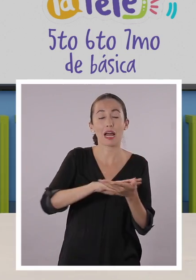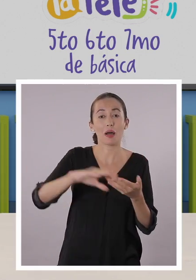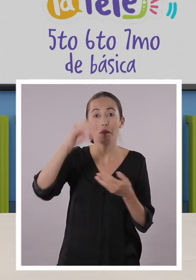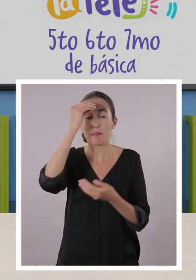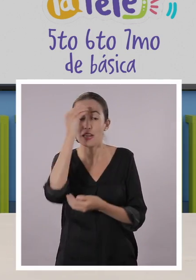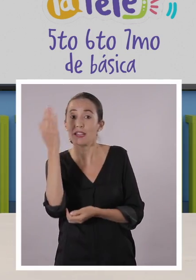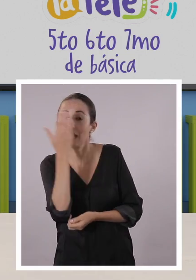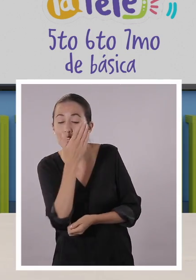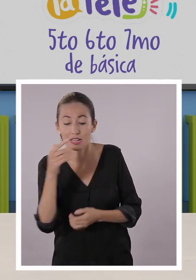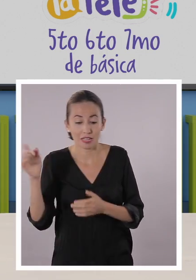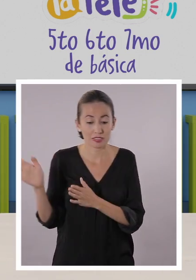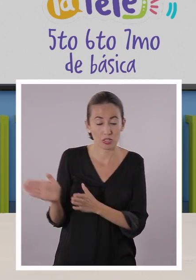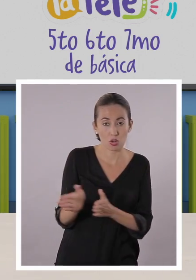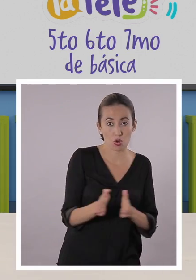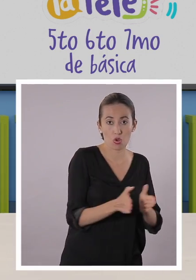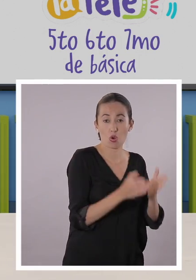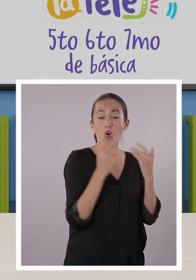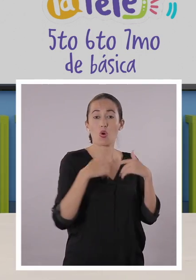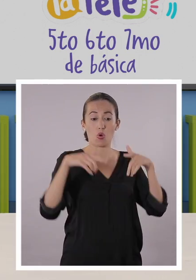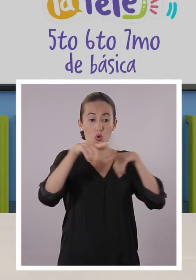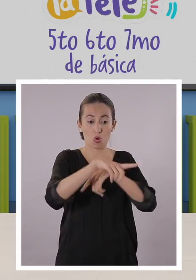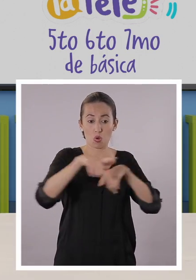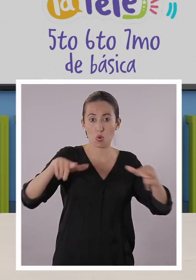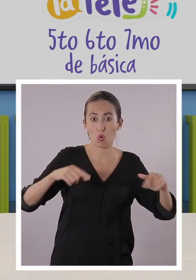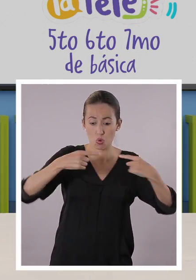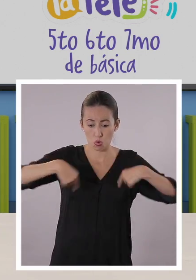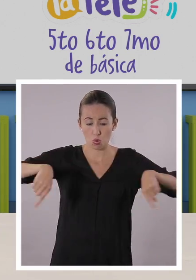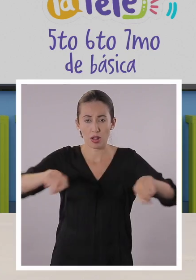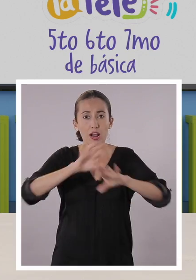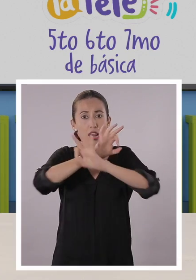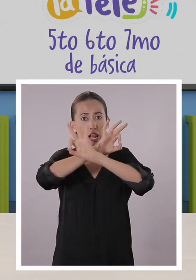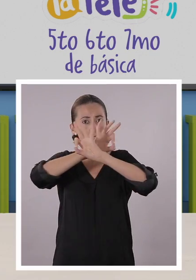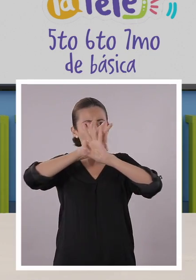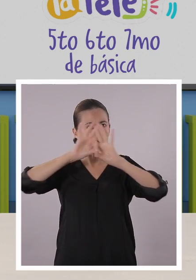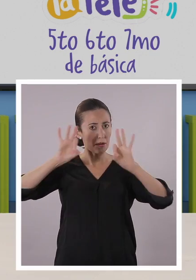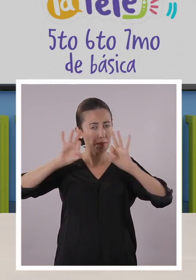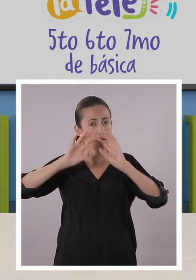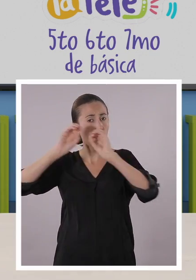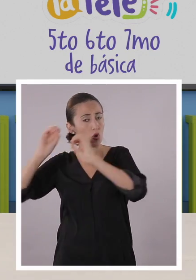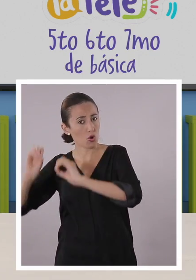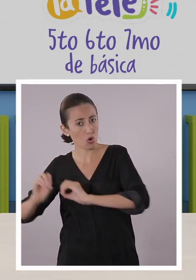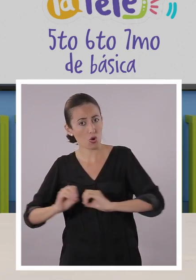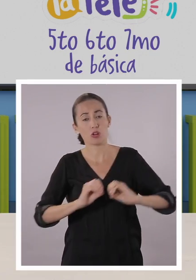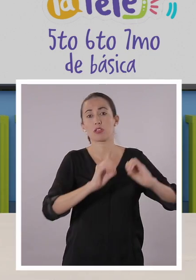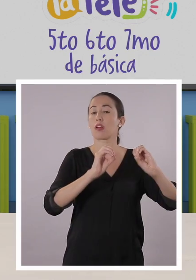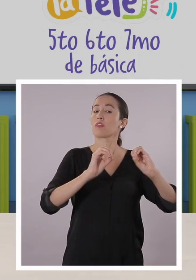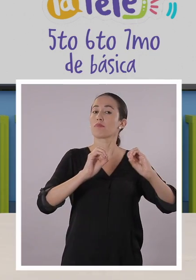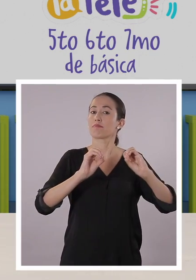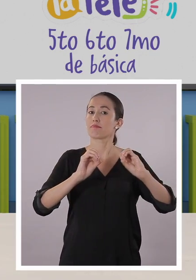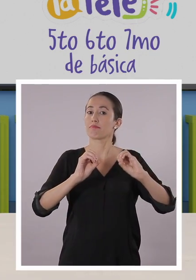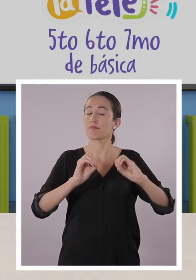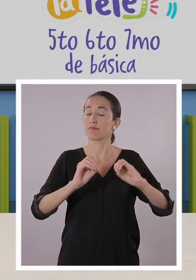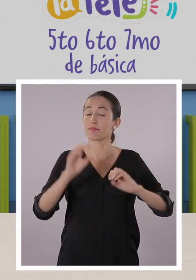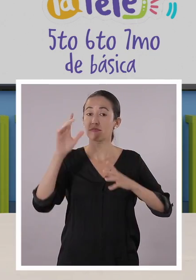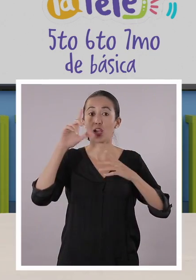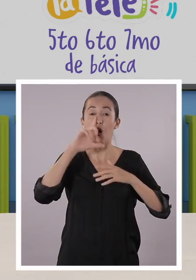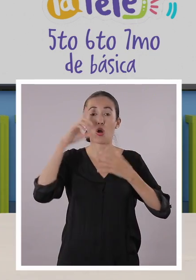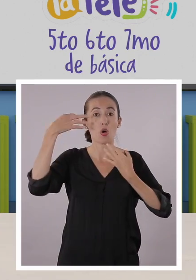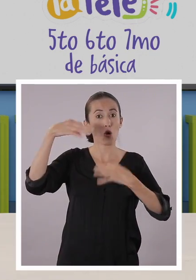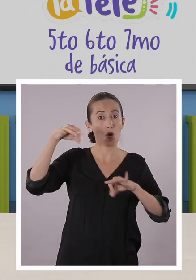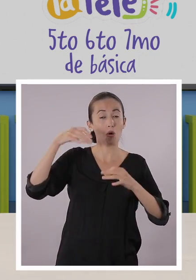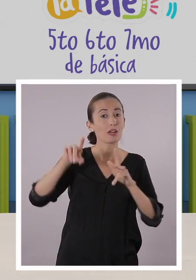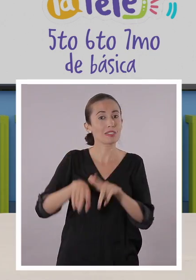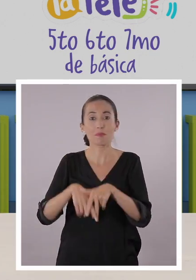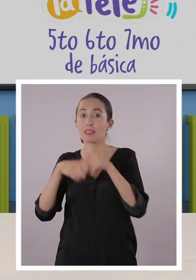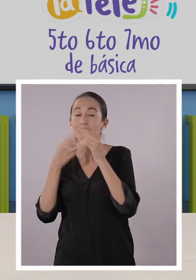el programa del día de hoy, pero recuerden que su espacio de aprendizaje tiene que estar debidamente ordenadito. Papel y lápiz a la